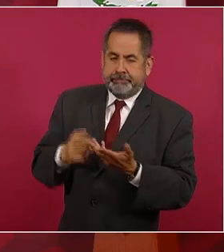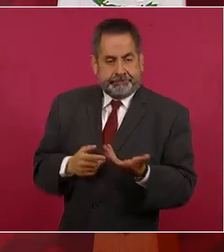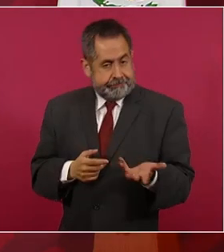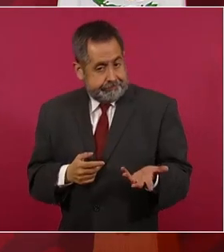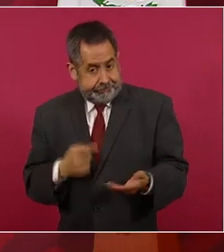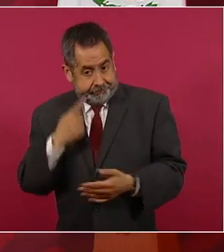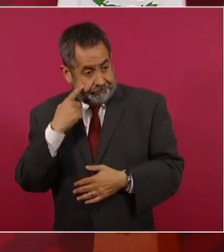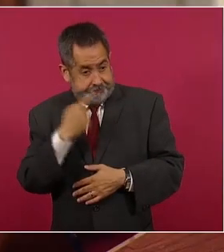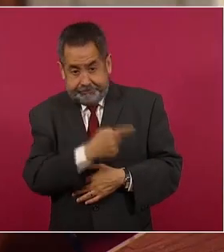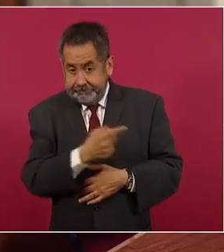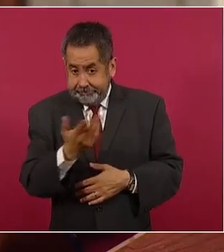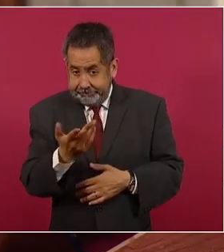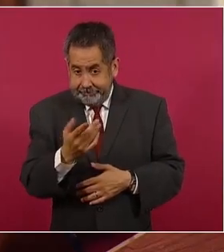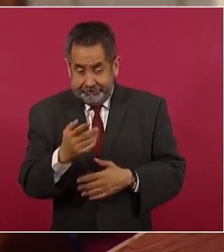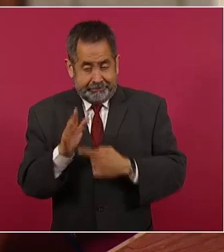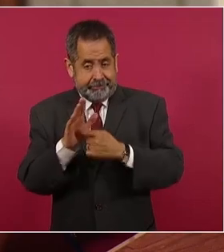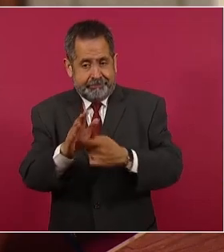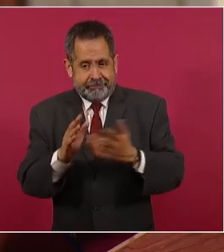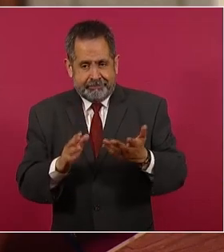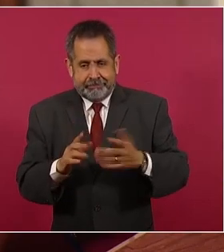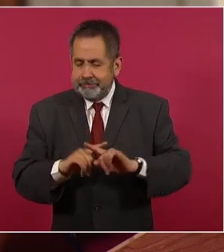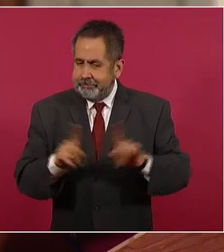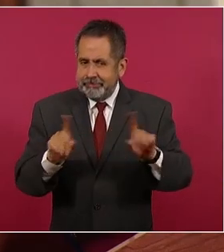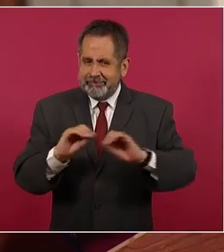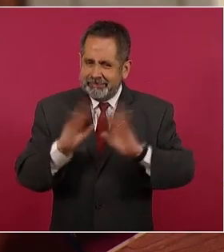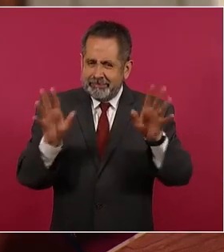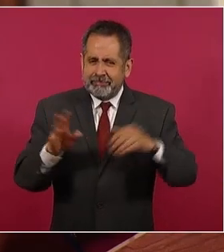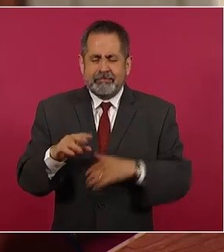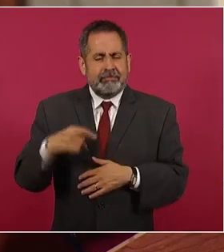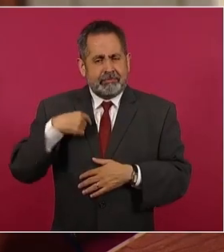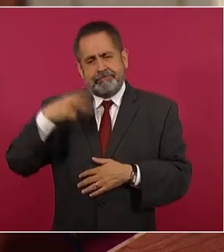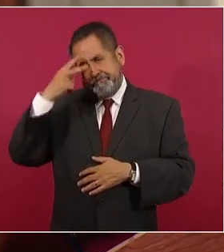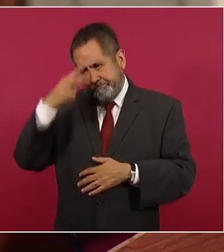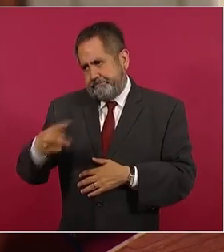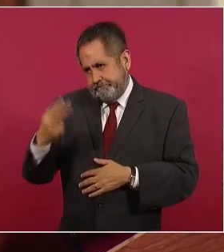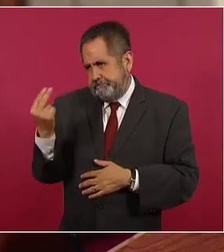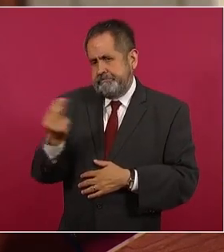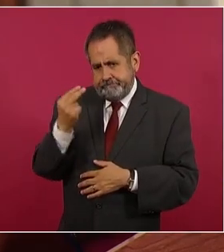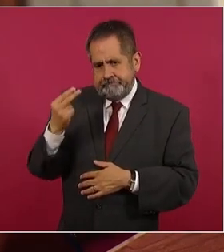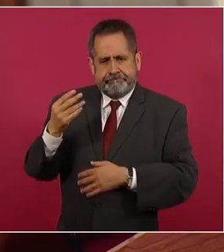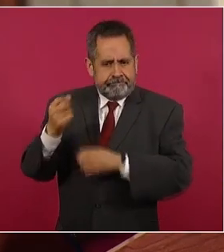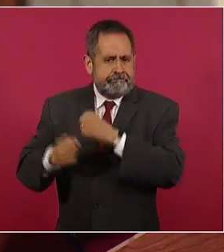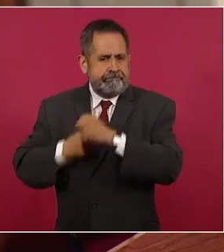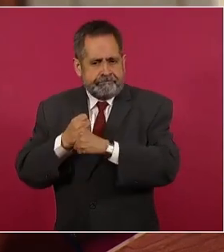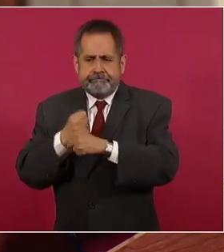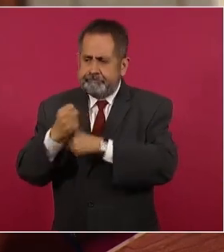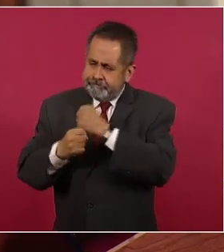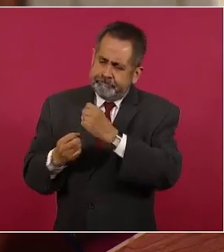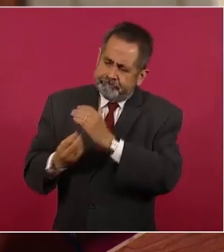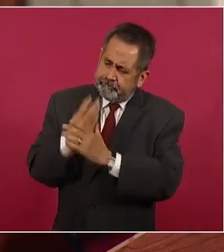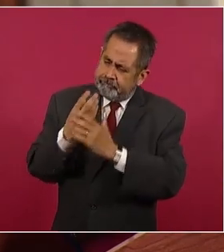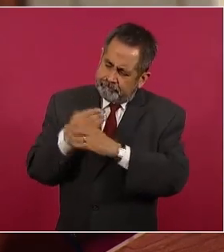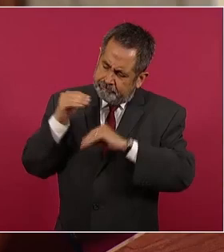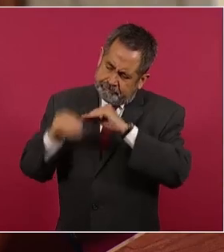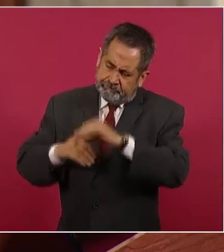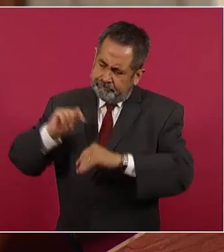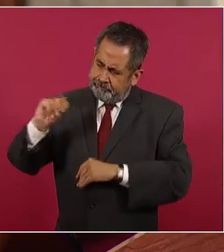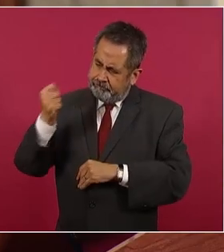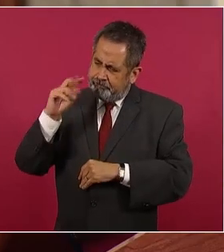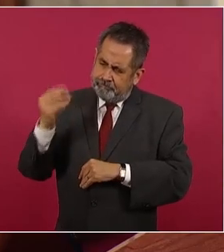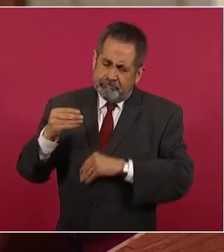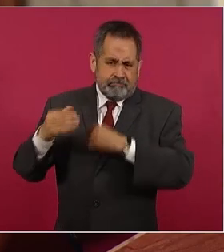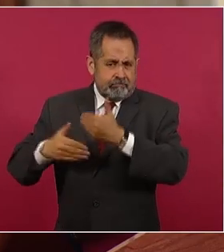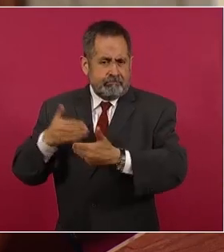Pues ahí está. Una cosa obvia es que México requiere de varios años de evolución tecnológica y una